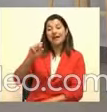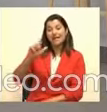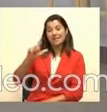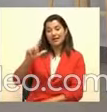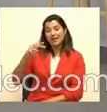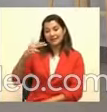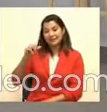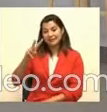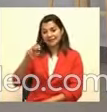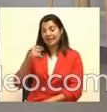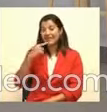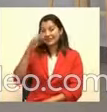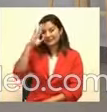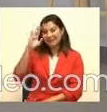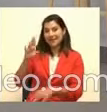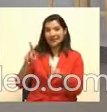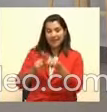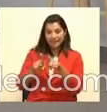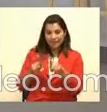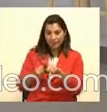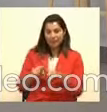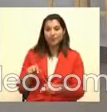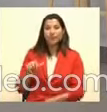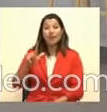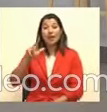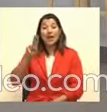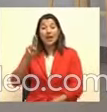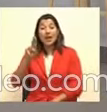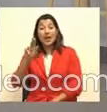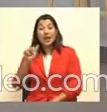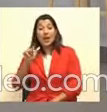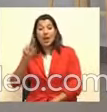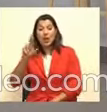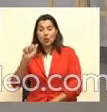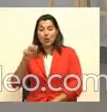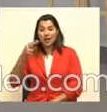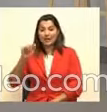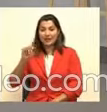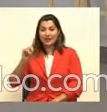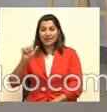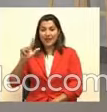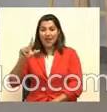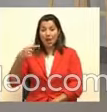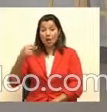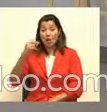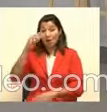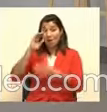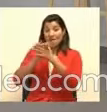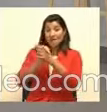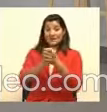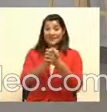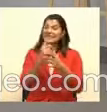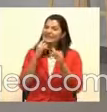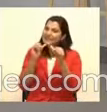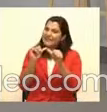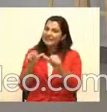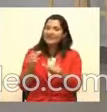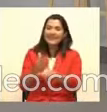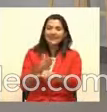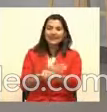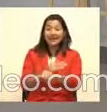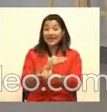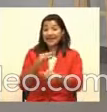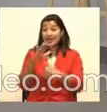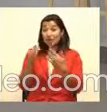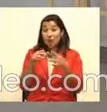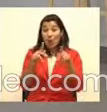sus saludos también, Doña Laura Hidalgo nos felicita y nos dice que sigamos adelante y todas estas personas